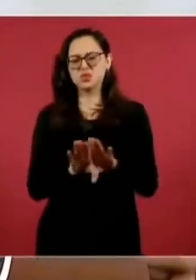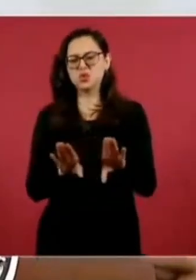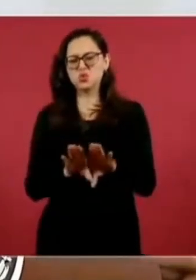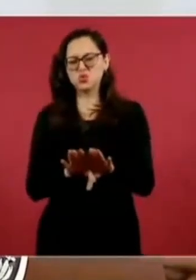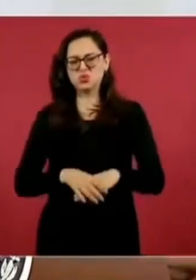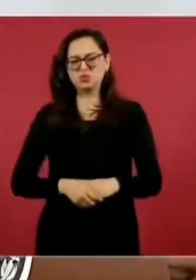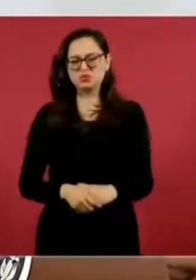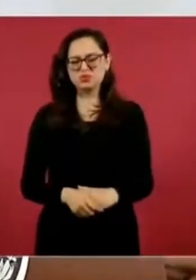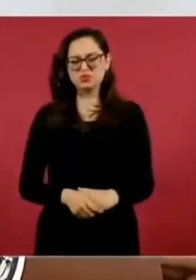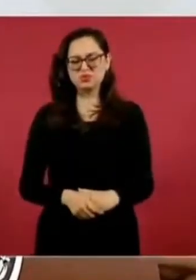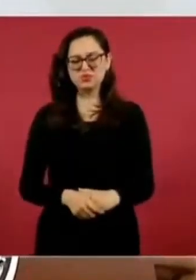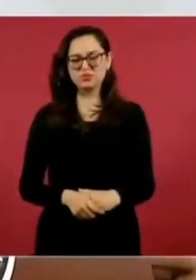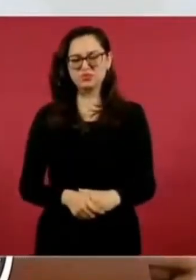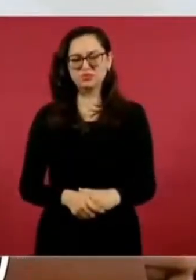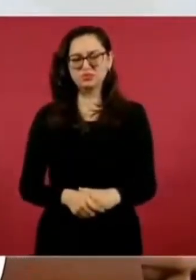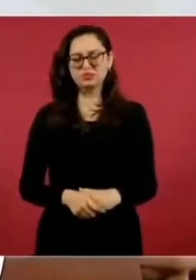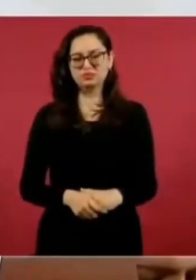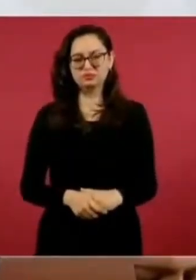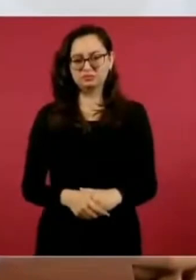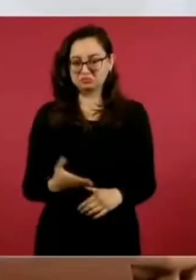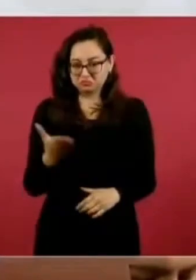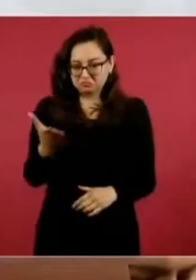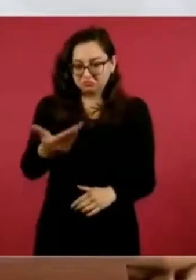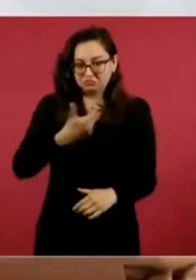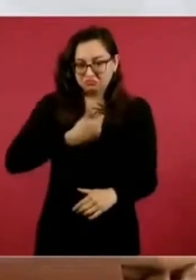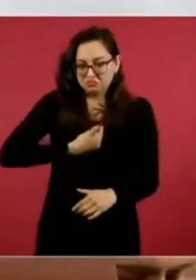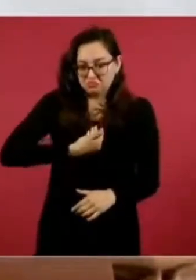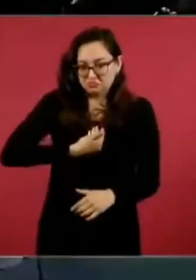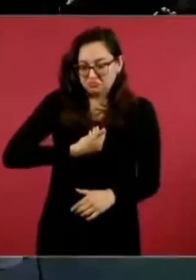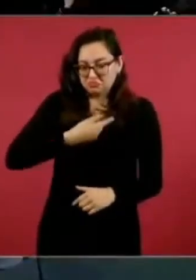Por el informe que me estás preguntando,